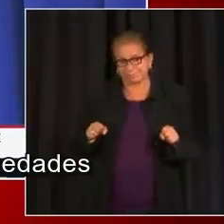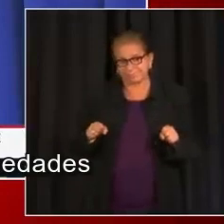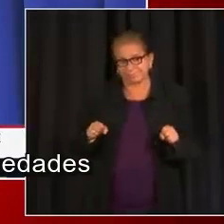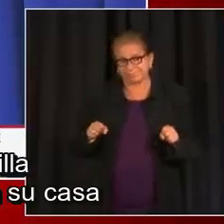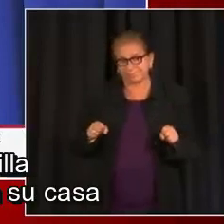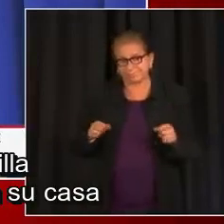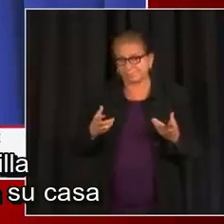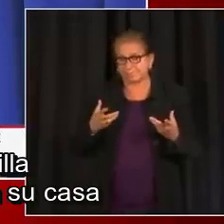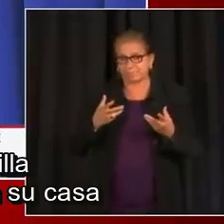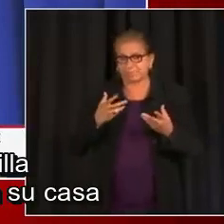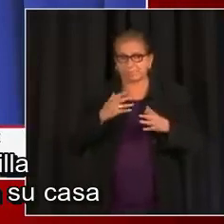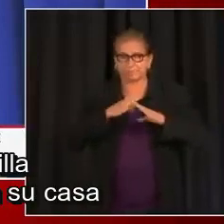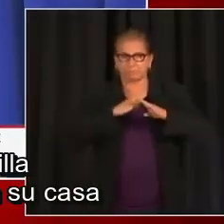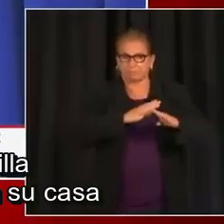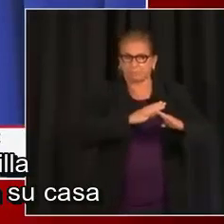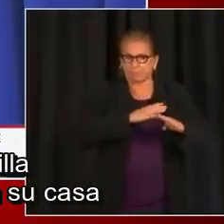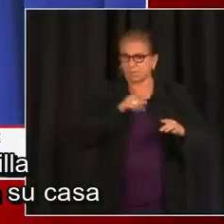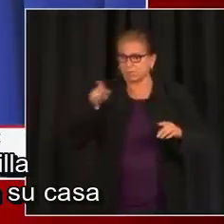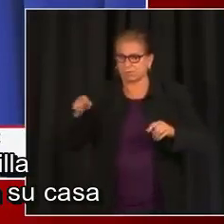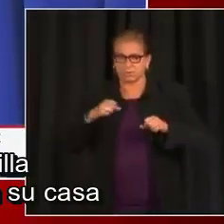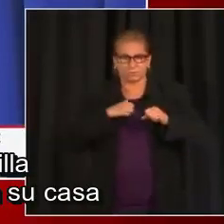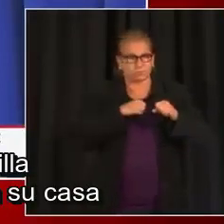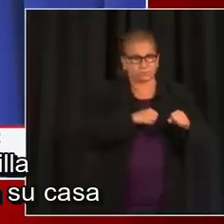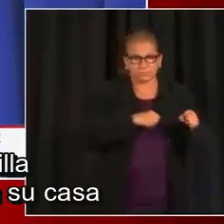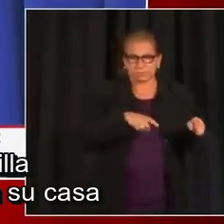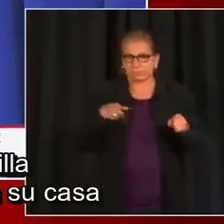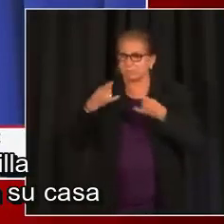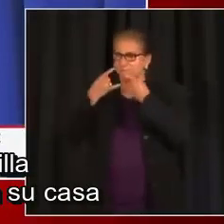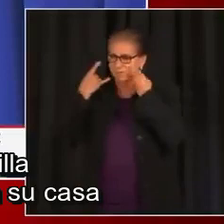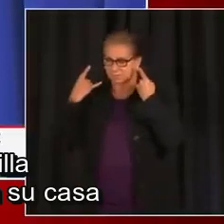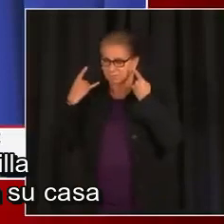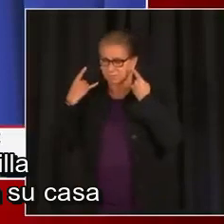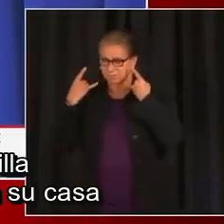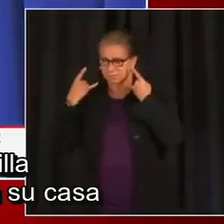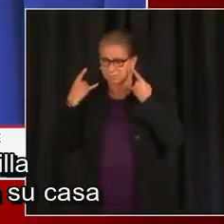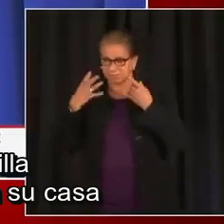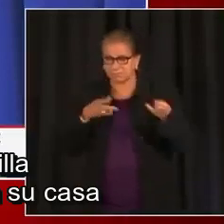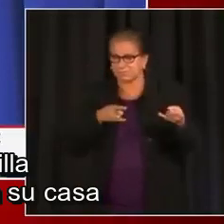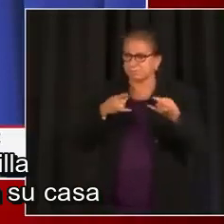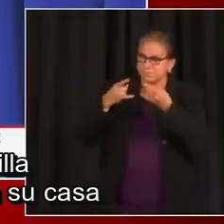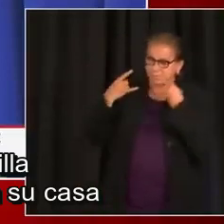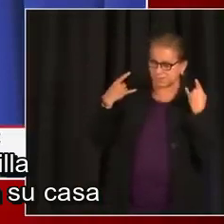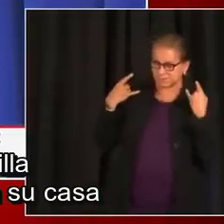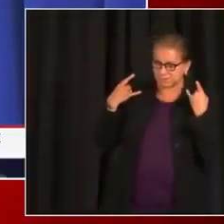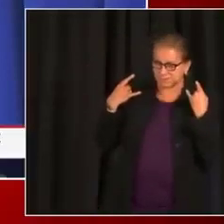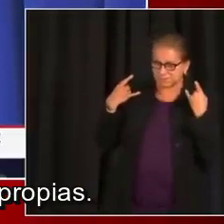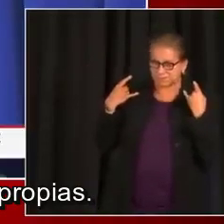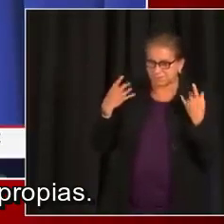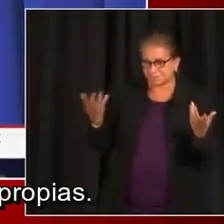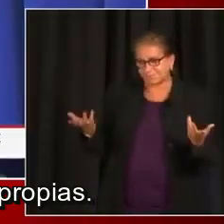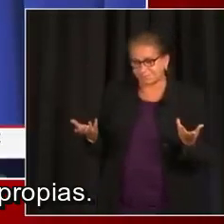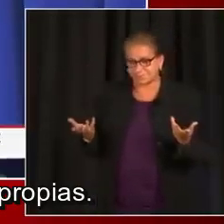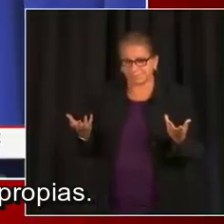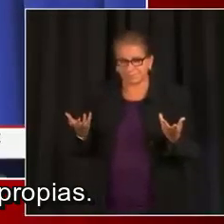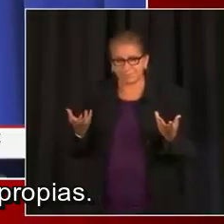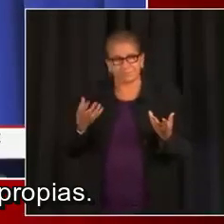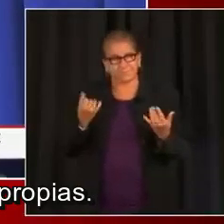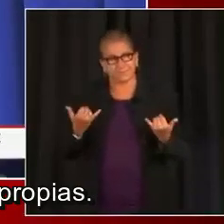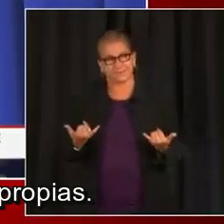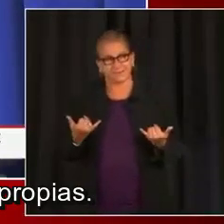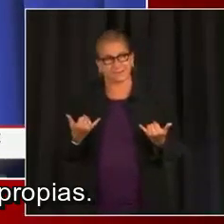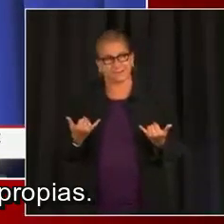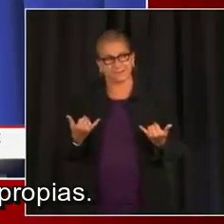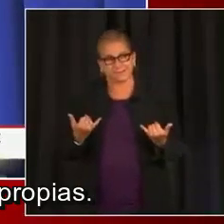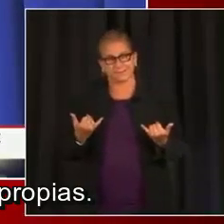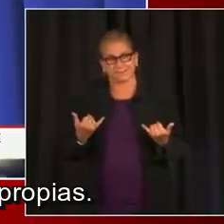graves se beneficiarán de utilizar la mascarilla porque protege a otras personas en su casa, que podrían no tener